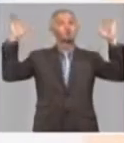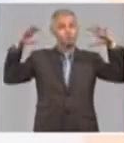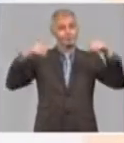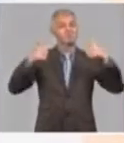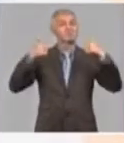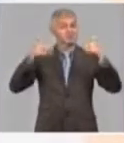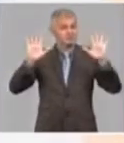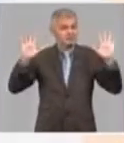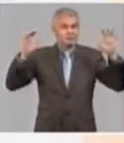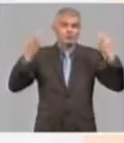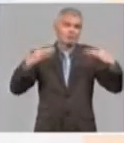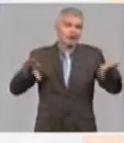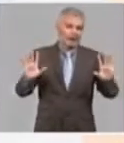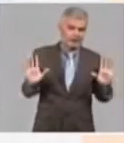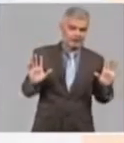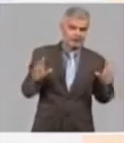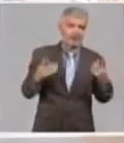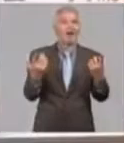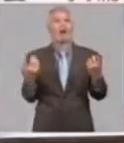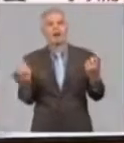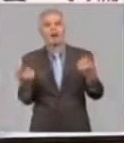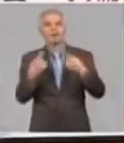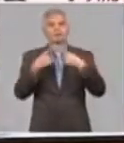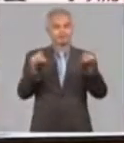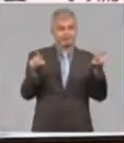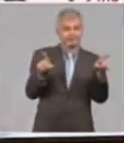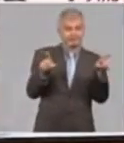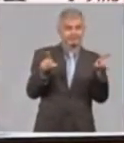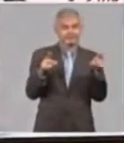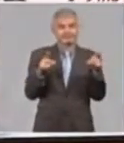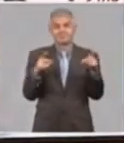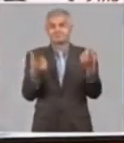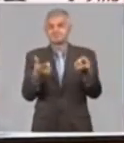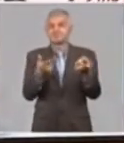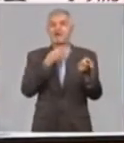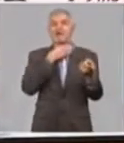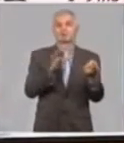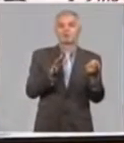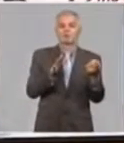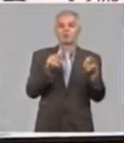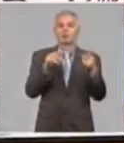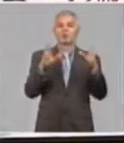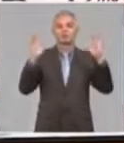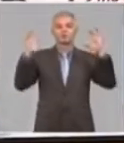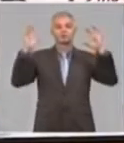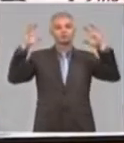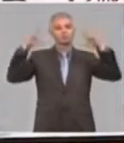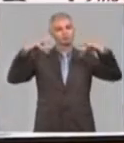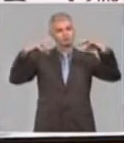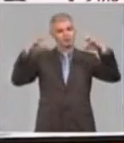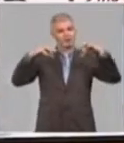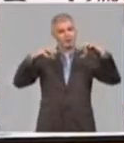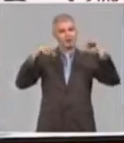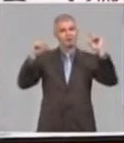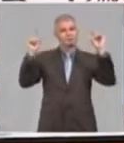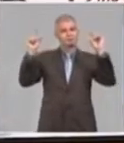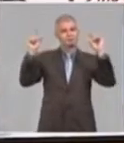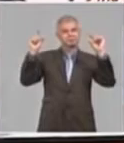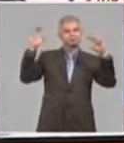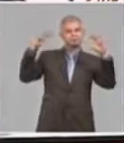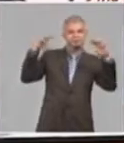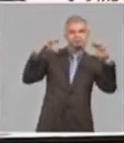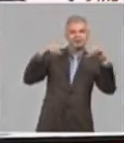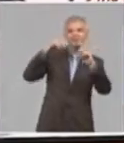normal. Ahora, ¿qué ocurre? Como se decía en el material, el periodo lluvioso se corresponde con la época en que las